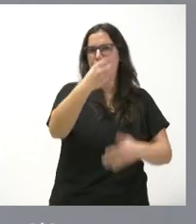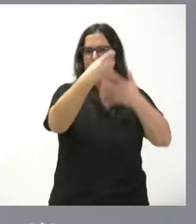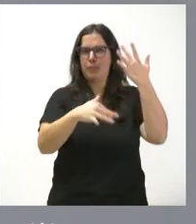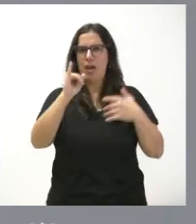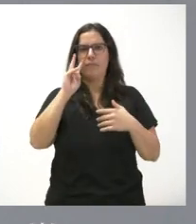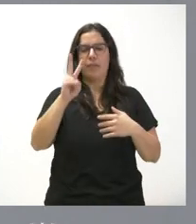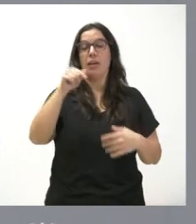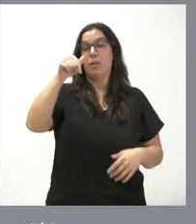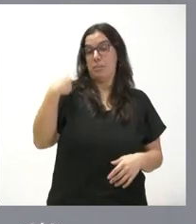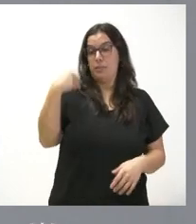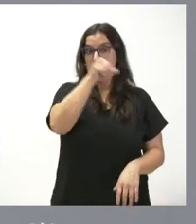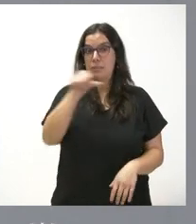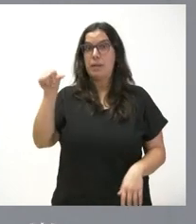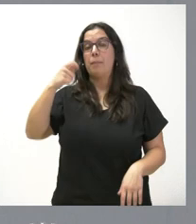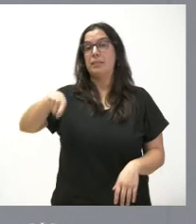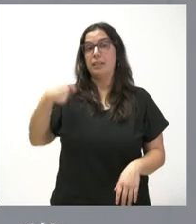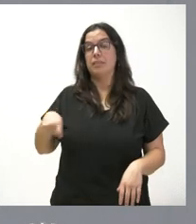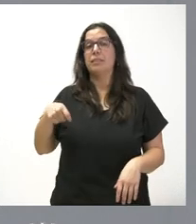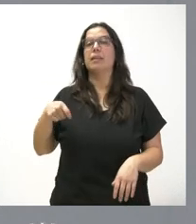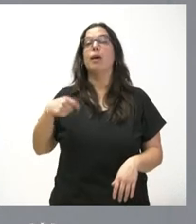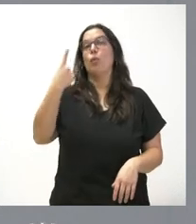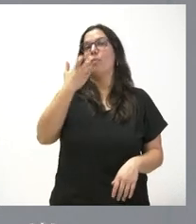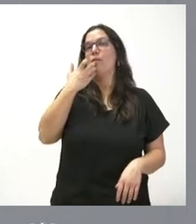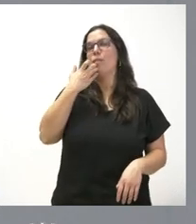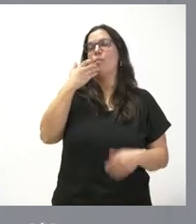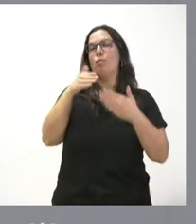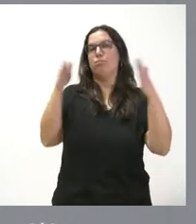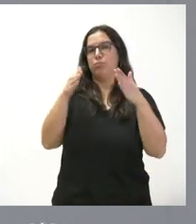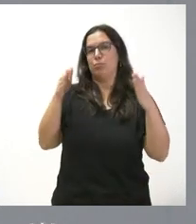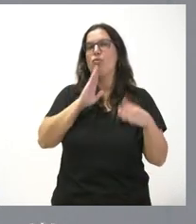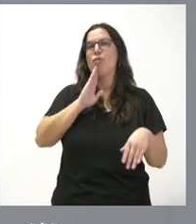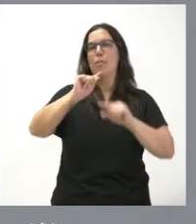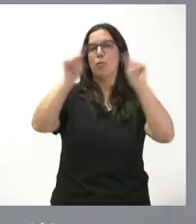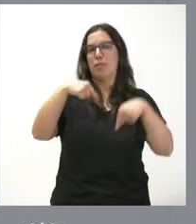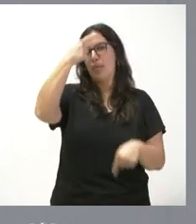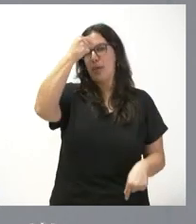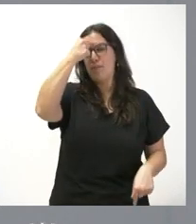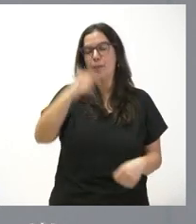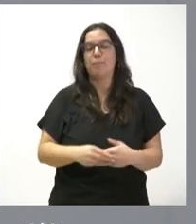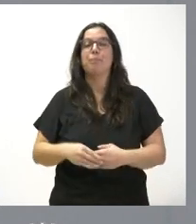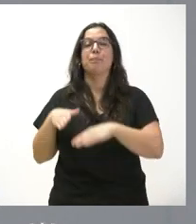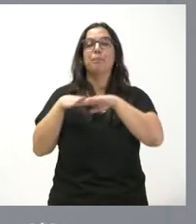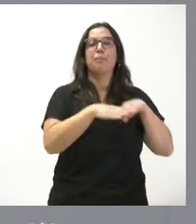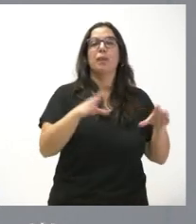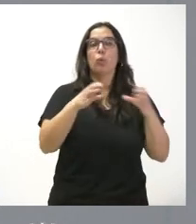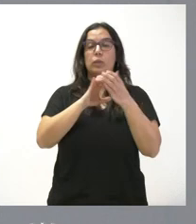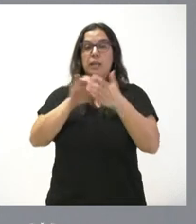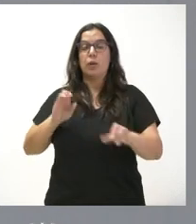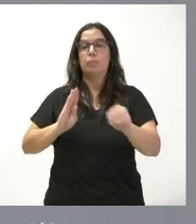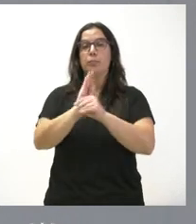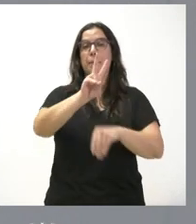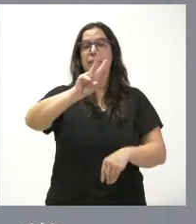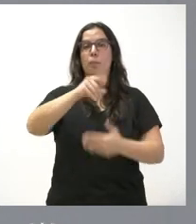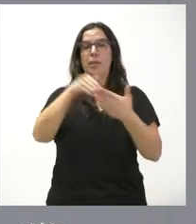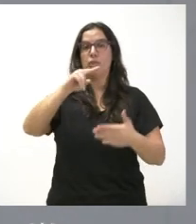Castilla y León inauguraba una de ellas en la provincia de Ávila. La Junta va a destinar más de 21